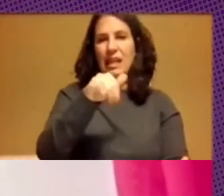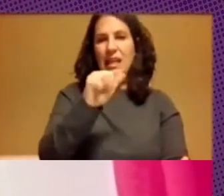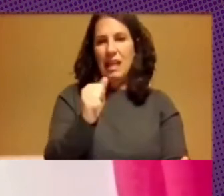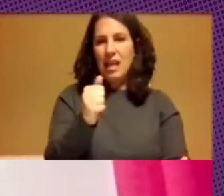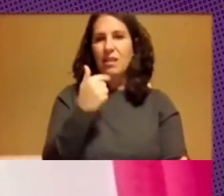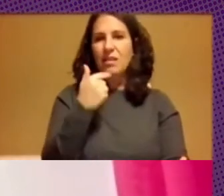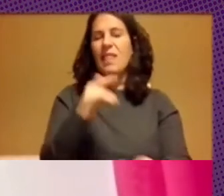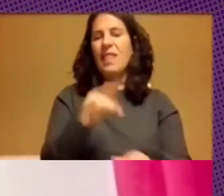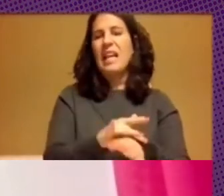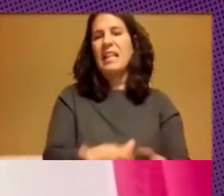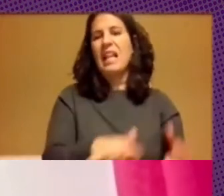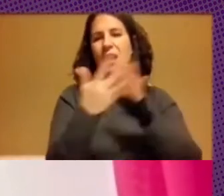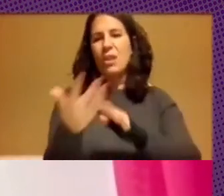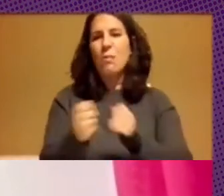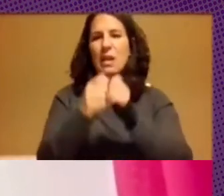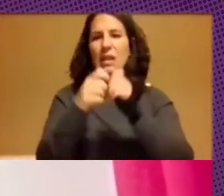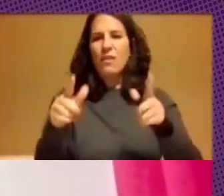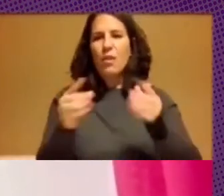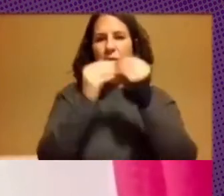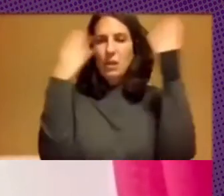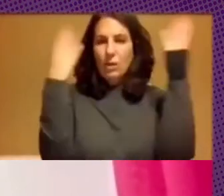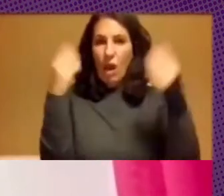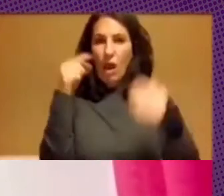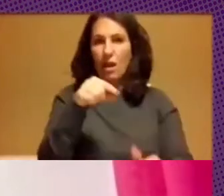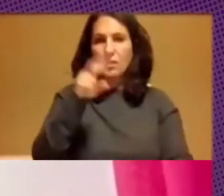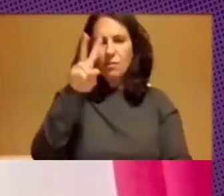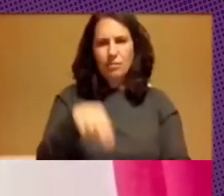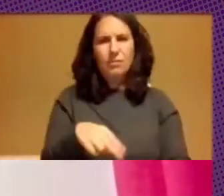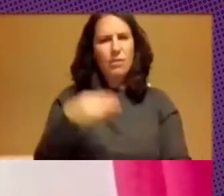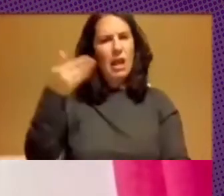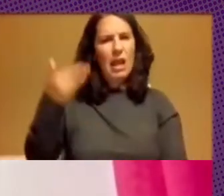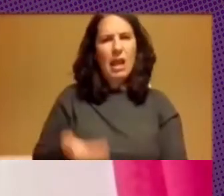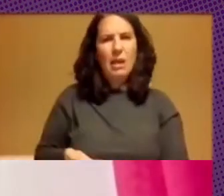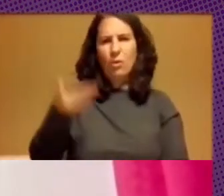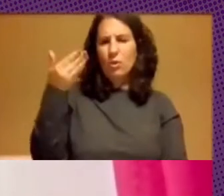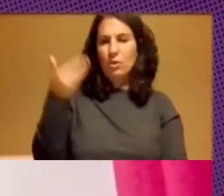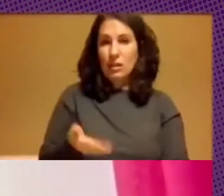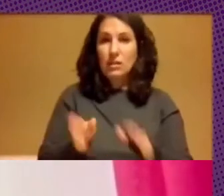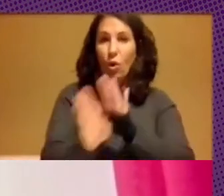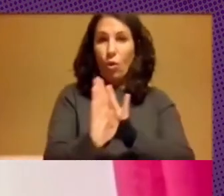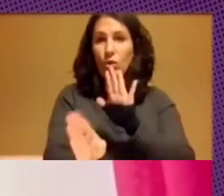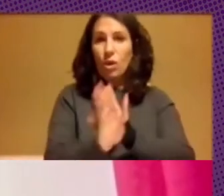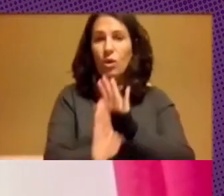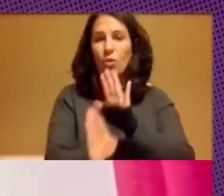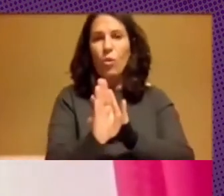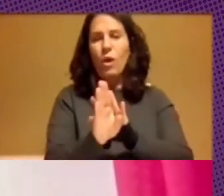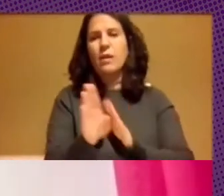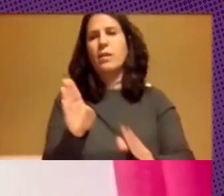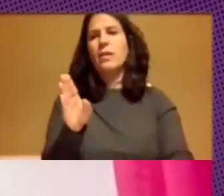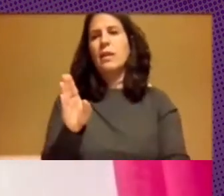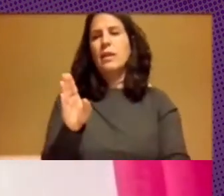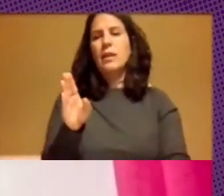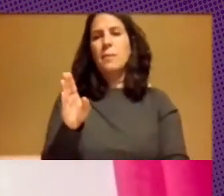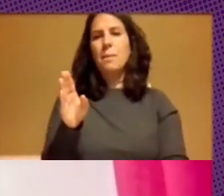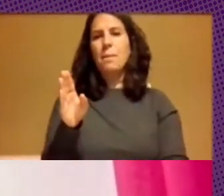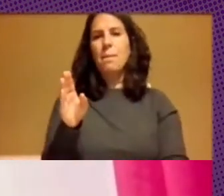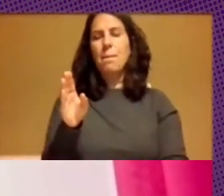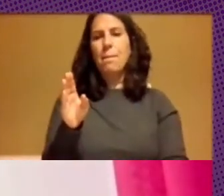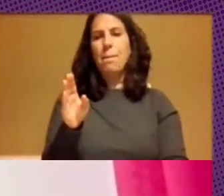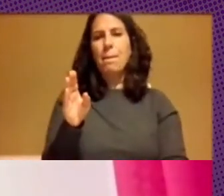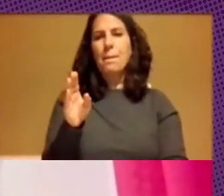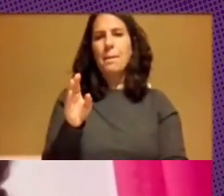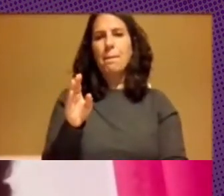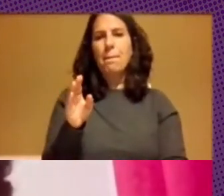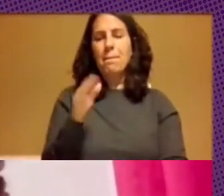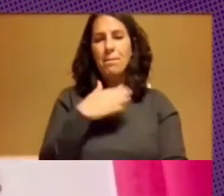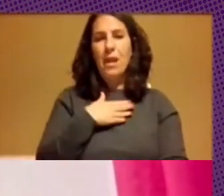digitalización y las plataformas virtuales han sido tan importantes y lo están siendo bueno Virginia